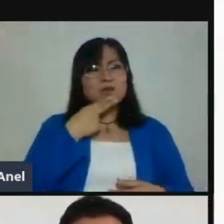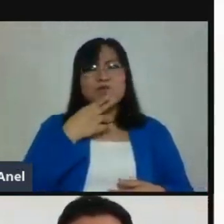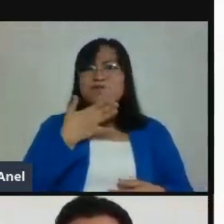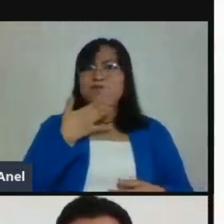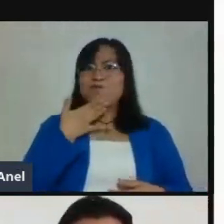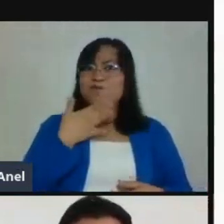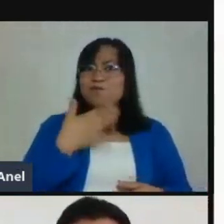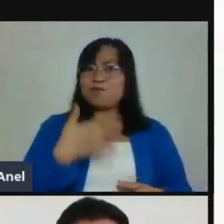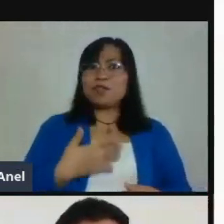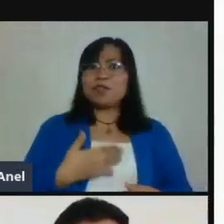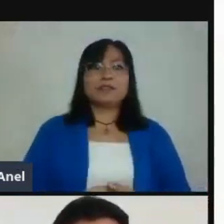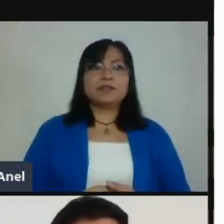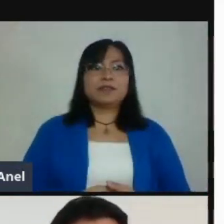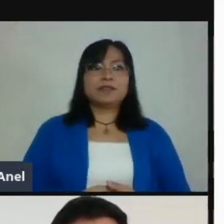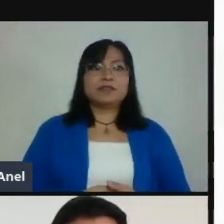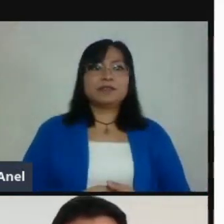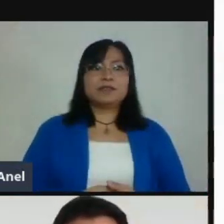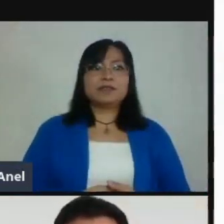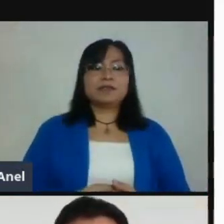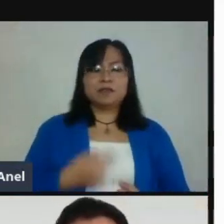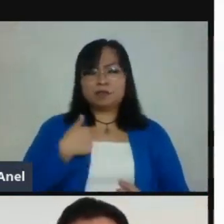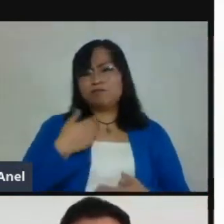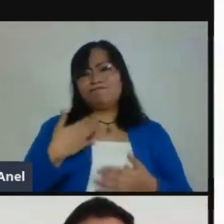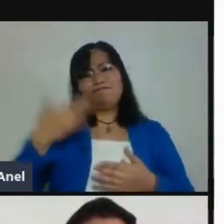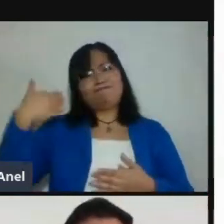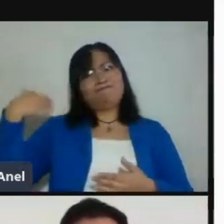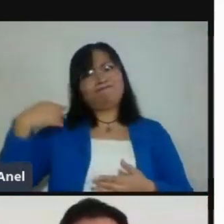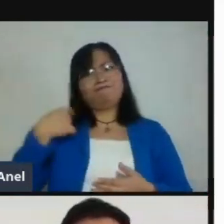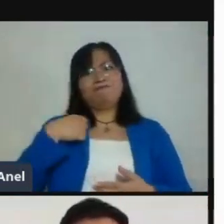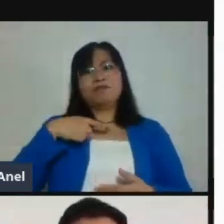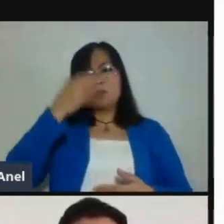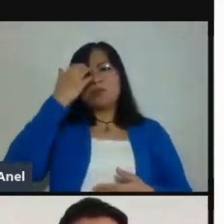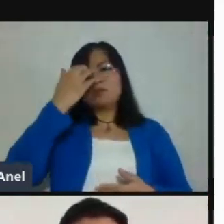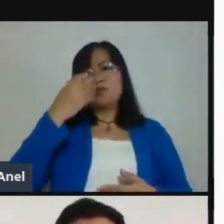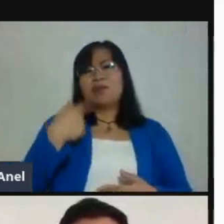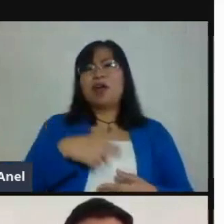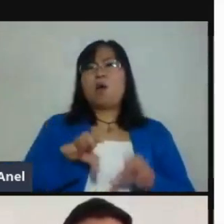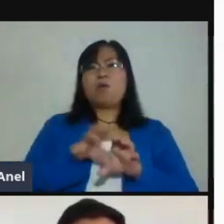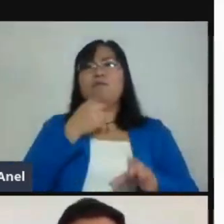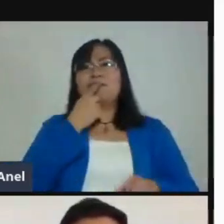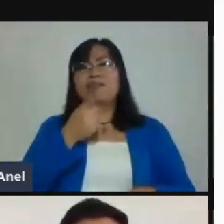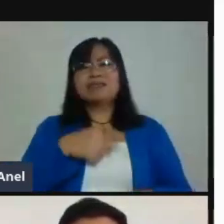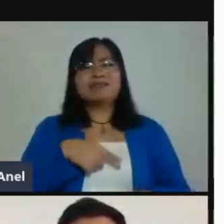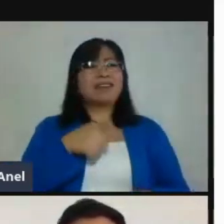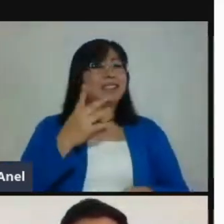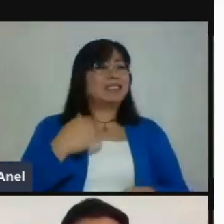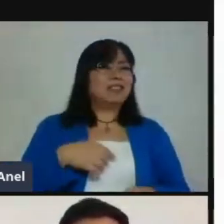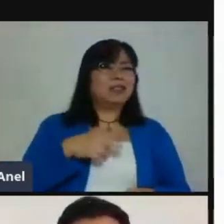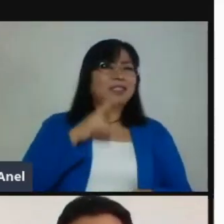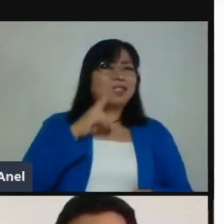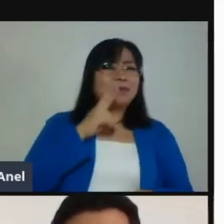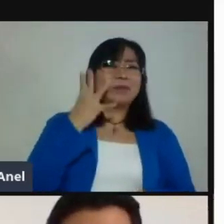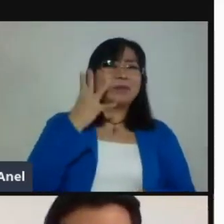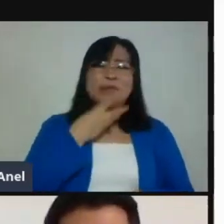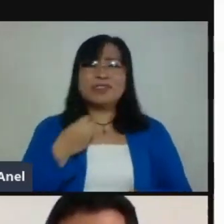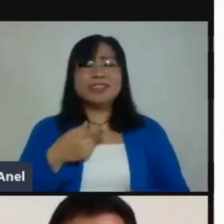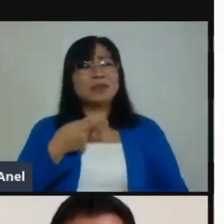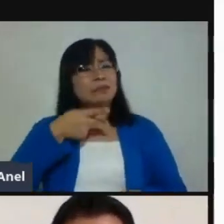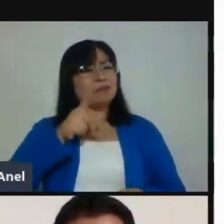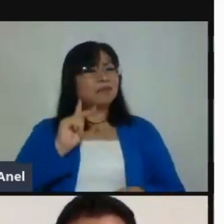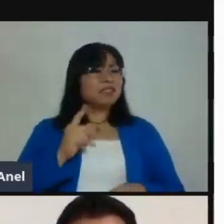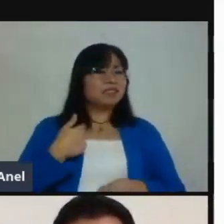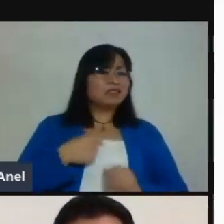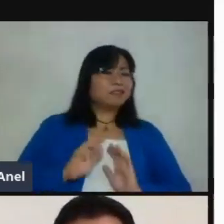una de esas cosas que he escuchado durante mucho tiempo a profesores que dicen ay, eso está muy coqueto, pero la verdad es que